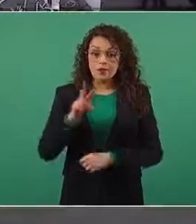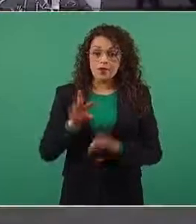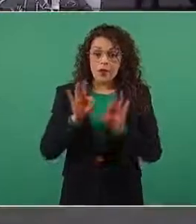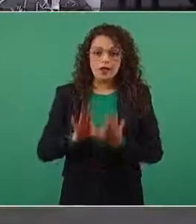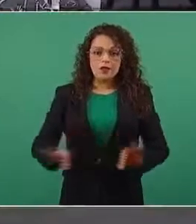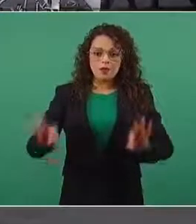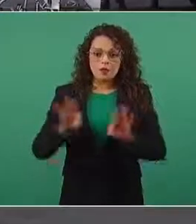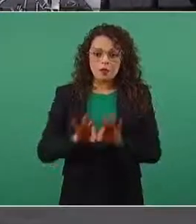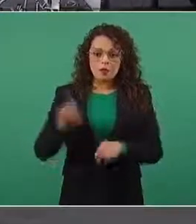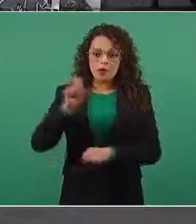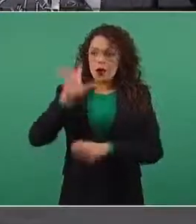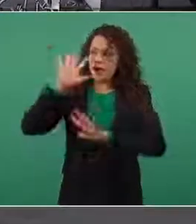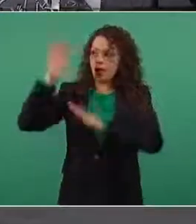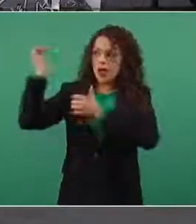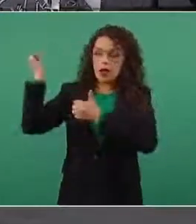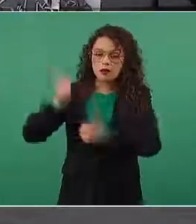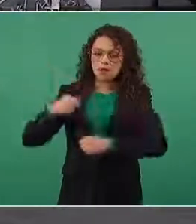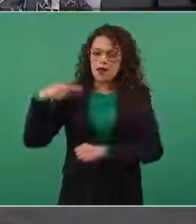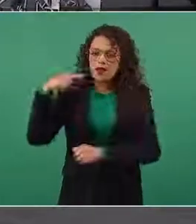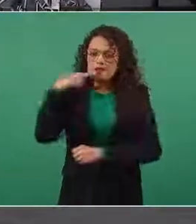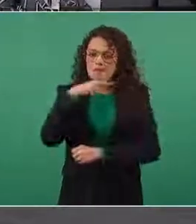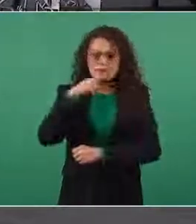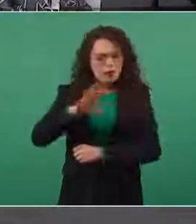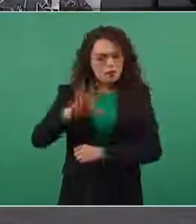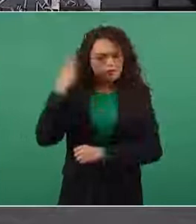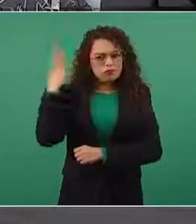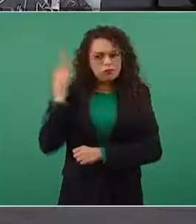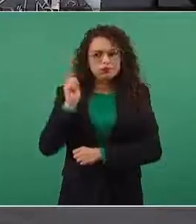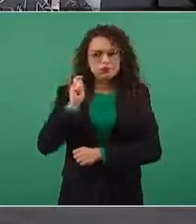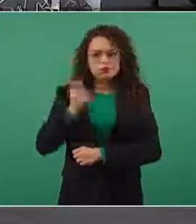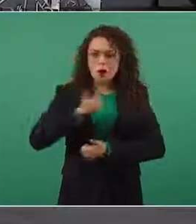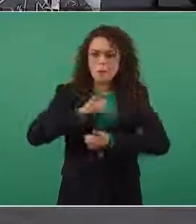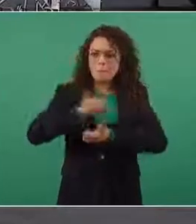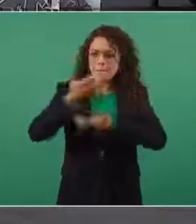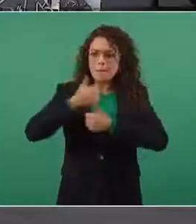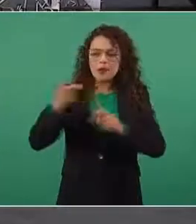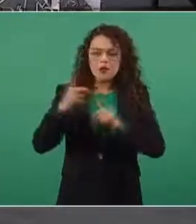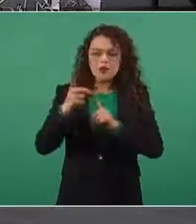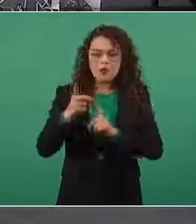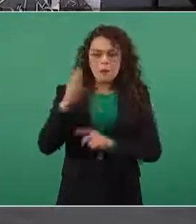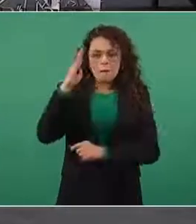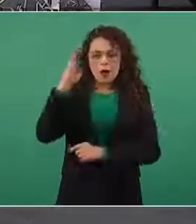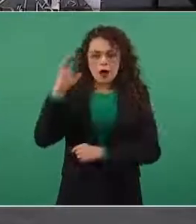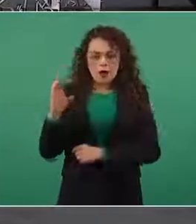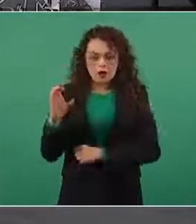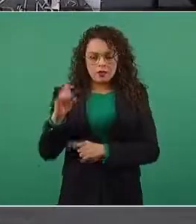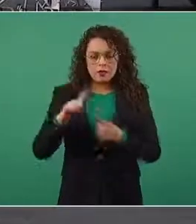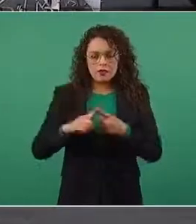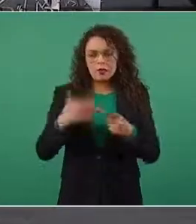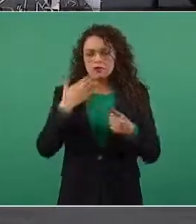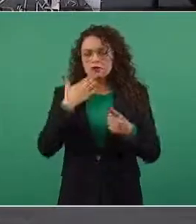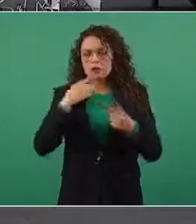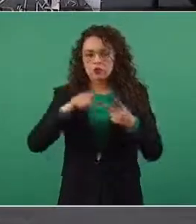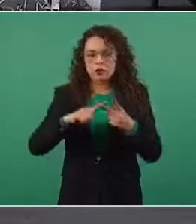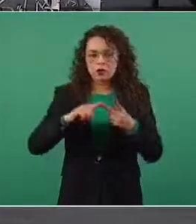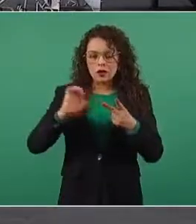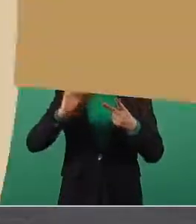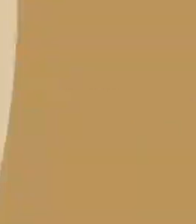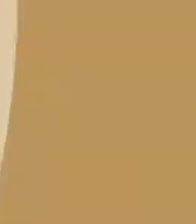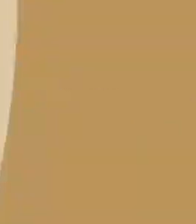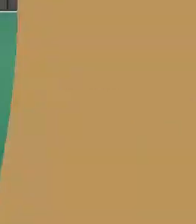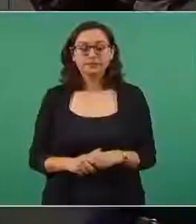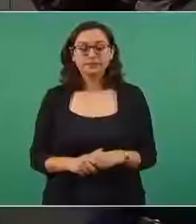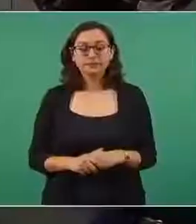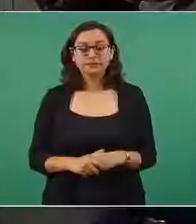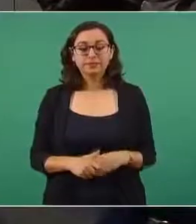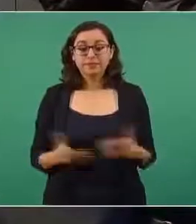se van a la distribución a Baja California, Sonora y Chihuahua, señor presidente.